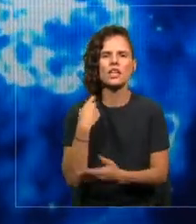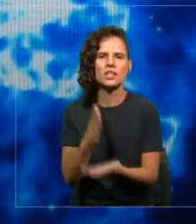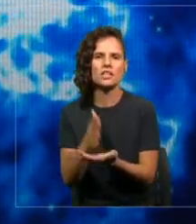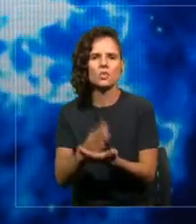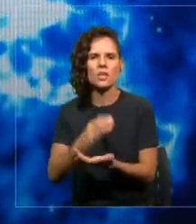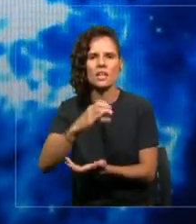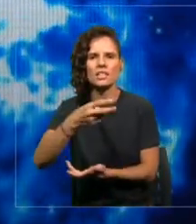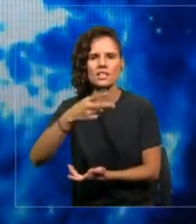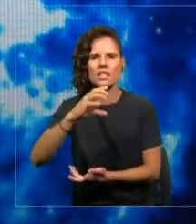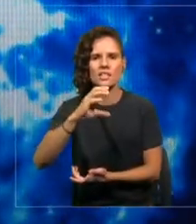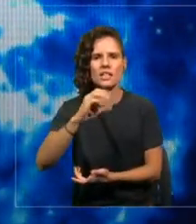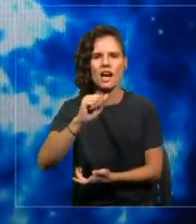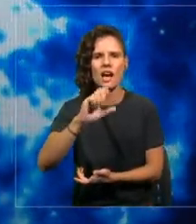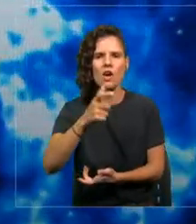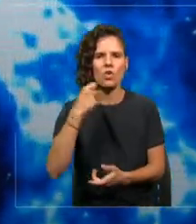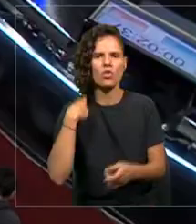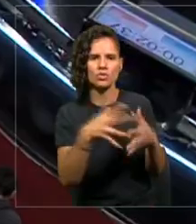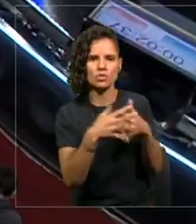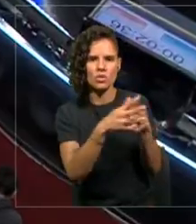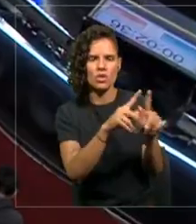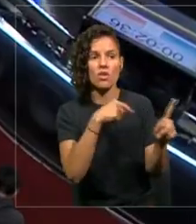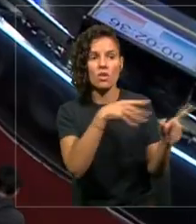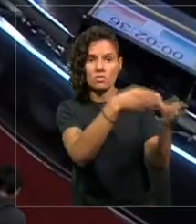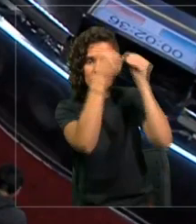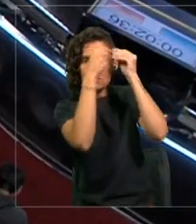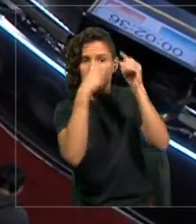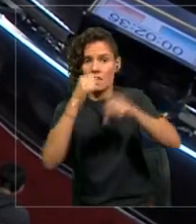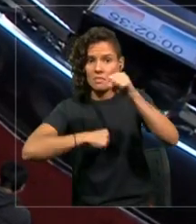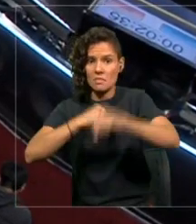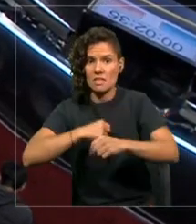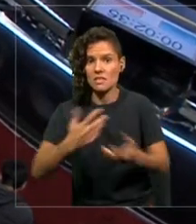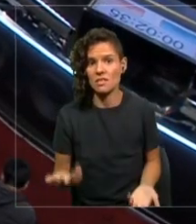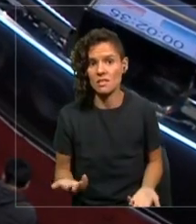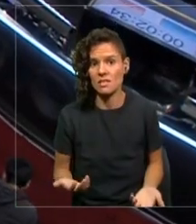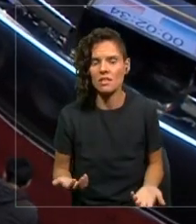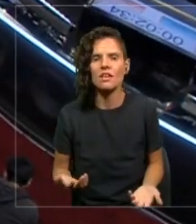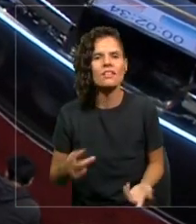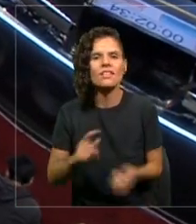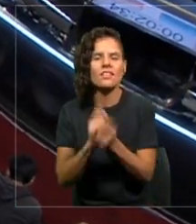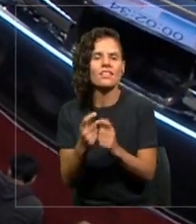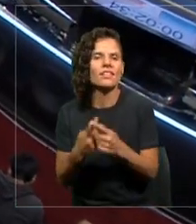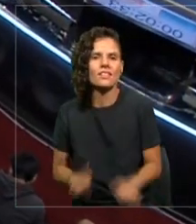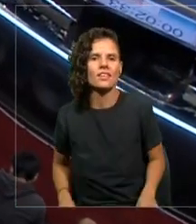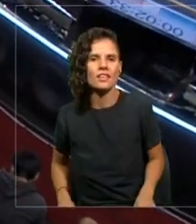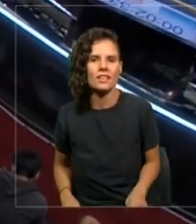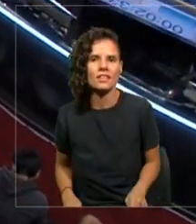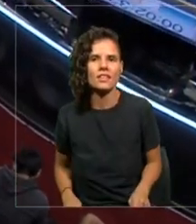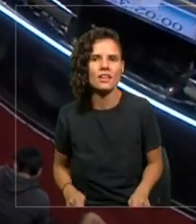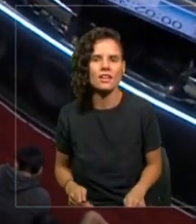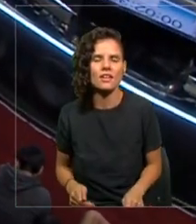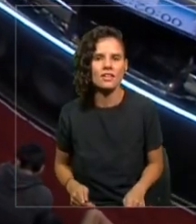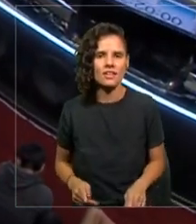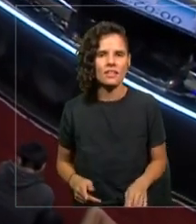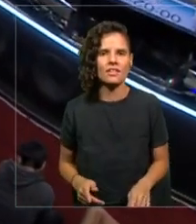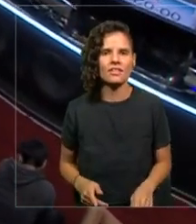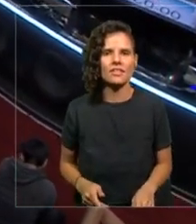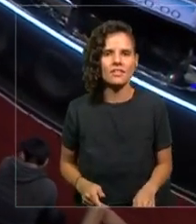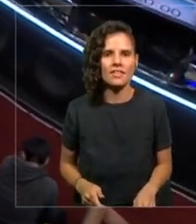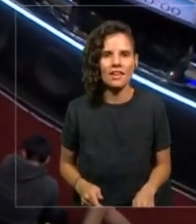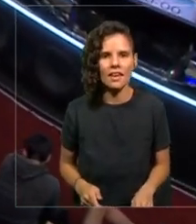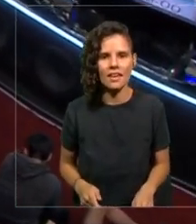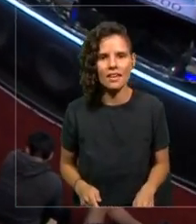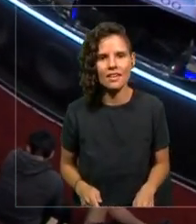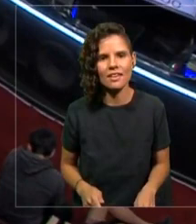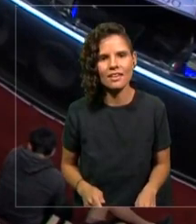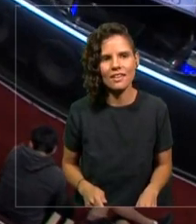es un pensamiento que se ha ido abandonando. el Business Roundtable, el grupo más importante de CEOs de Wall Street,